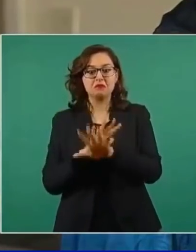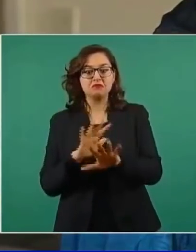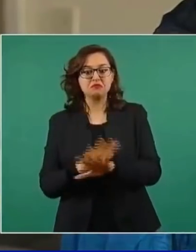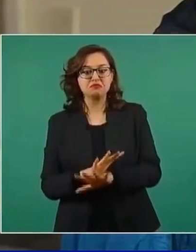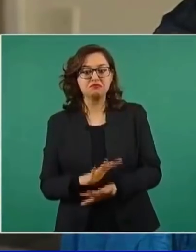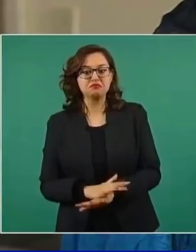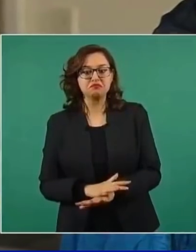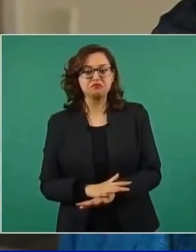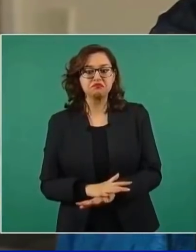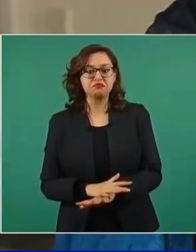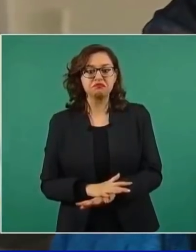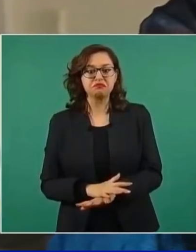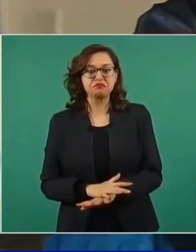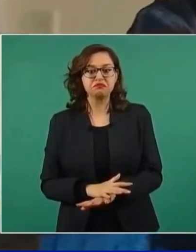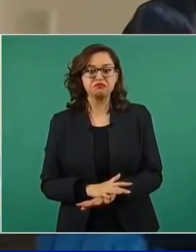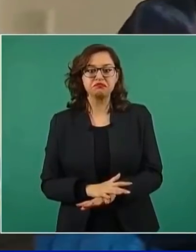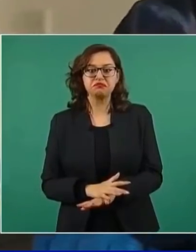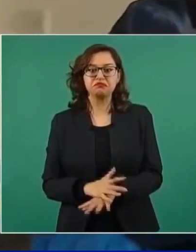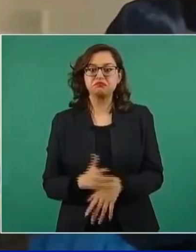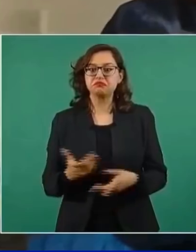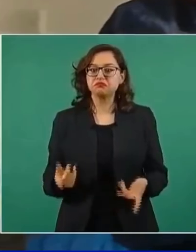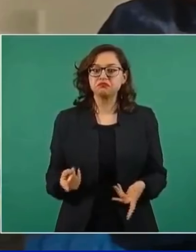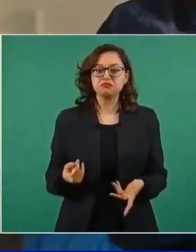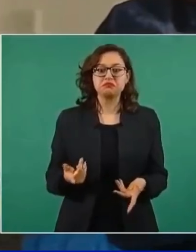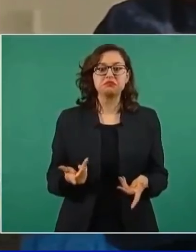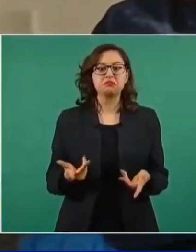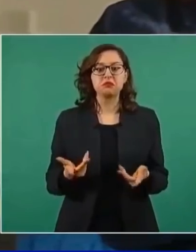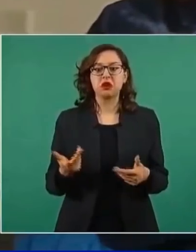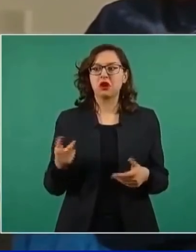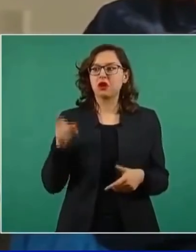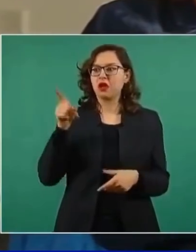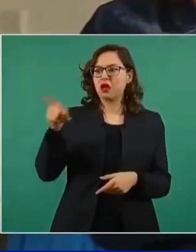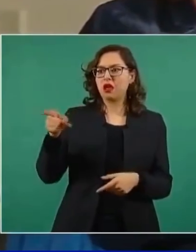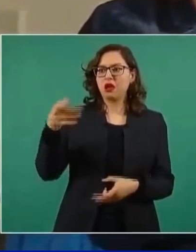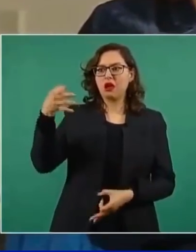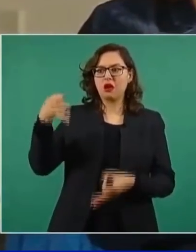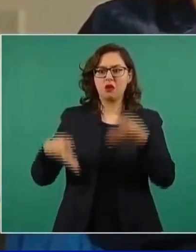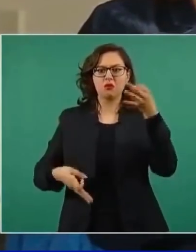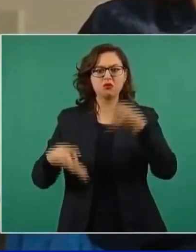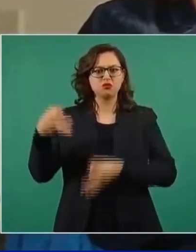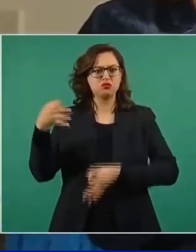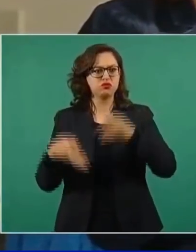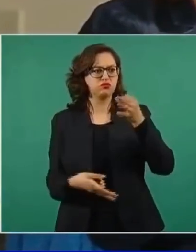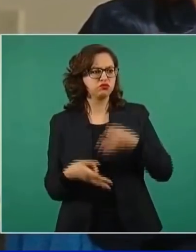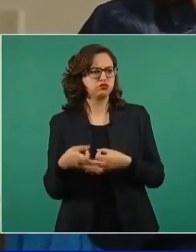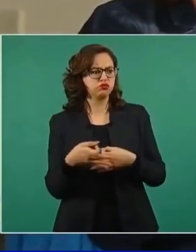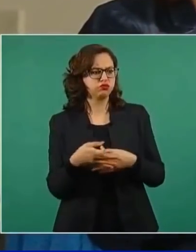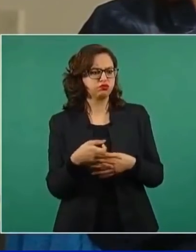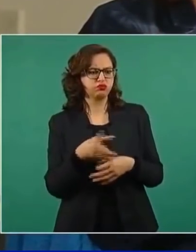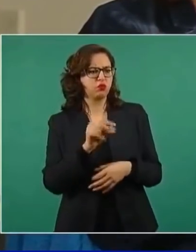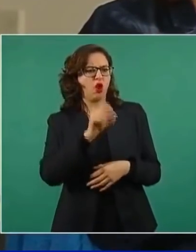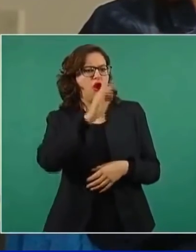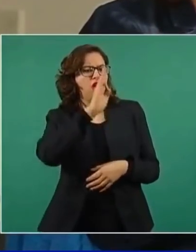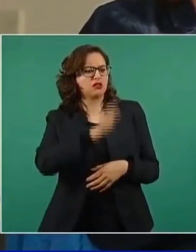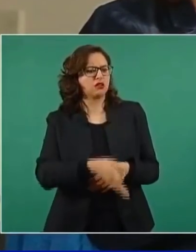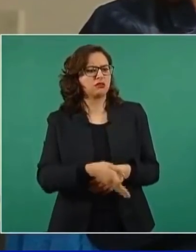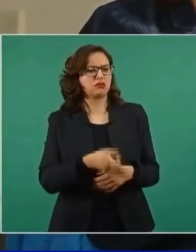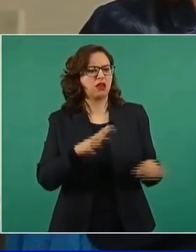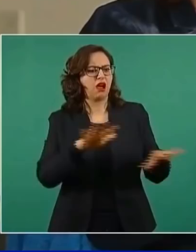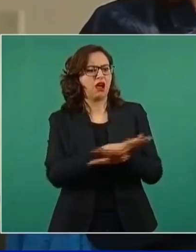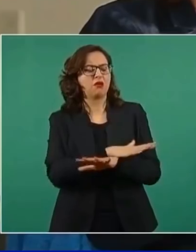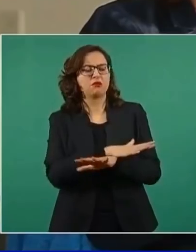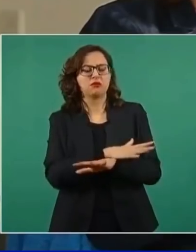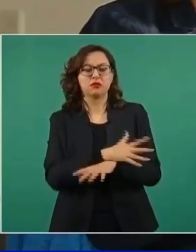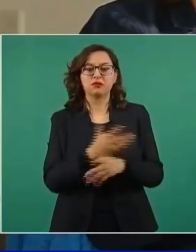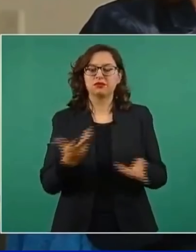constitucional y un juez para la ley y no pasa nada. Ahora, hay varios ejemplos de